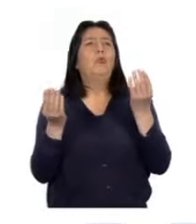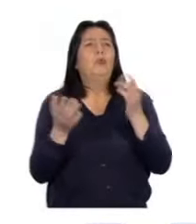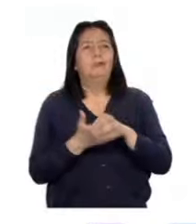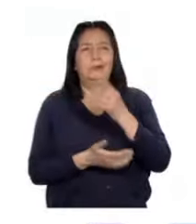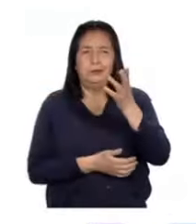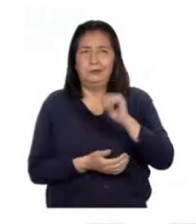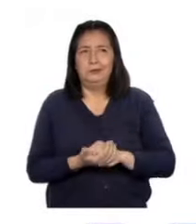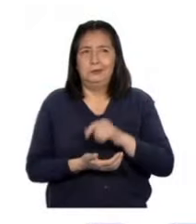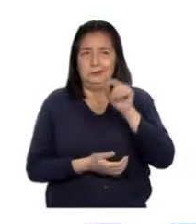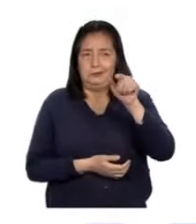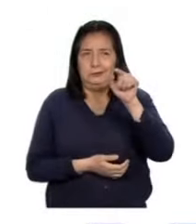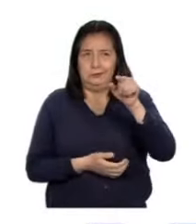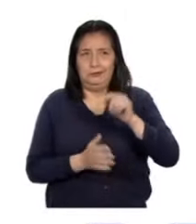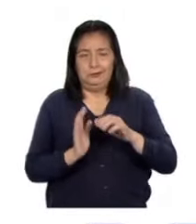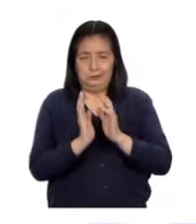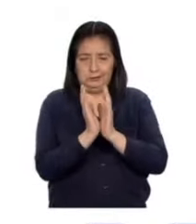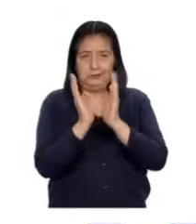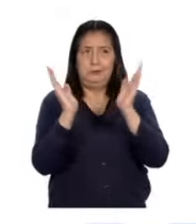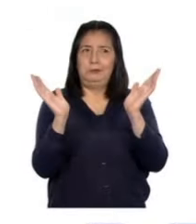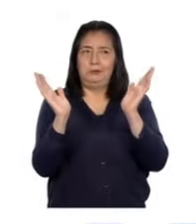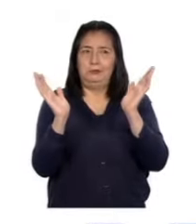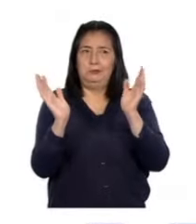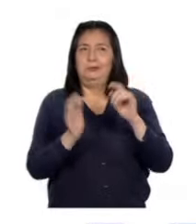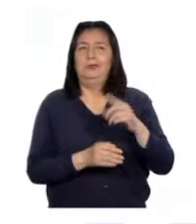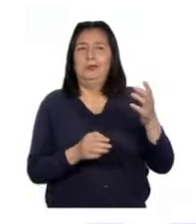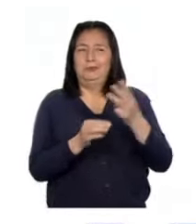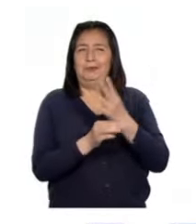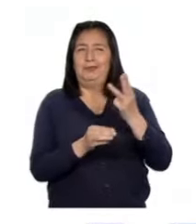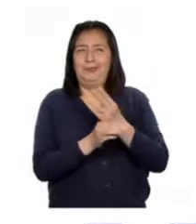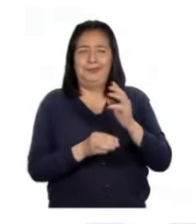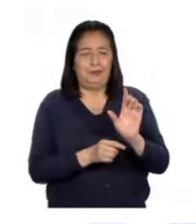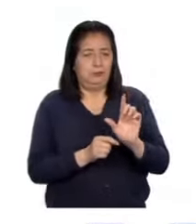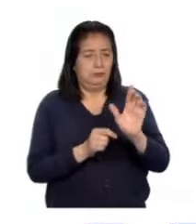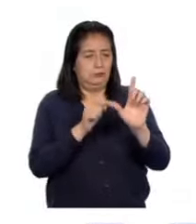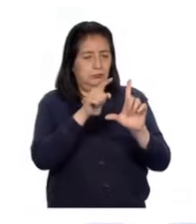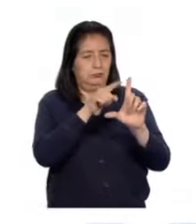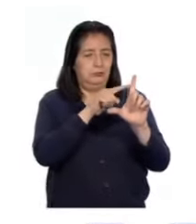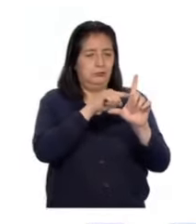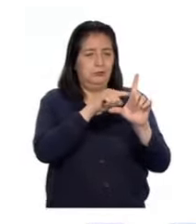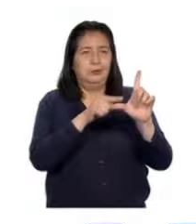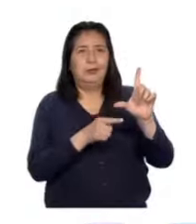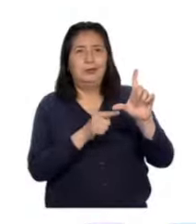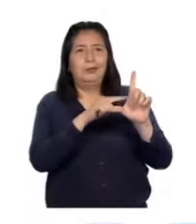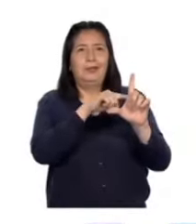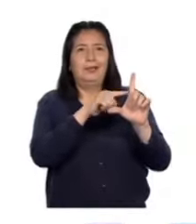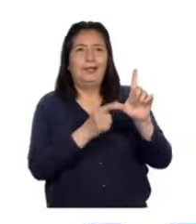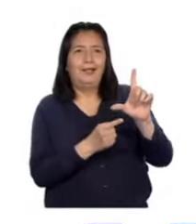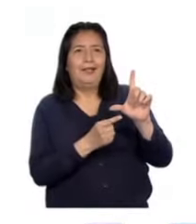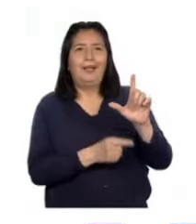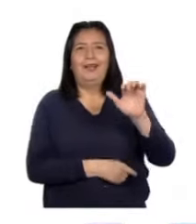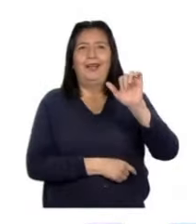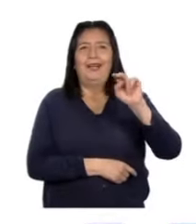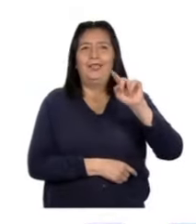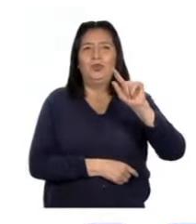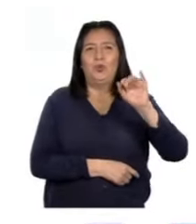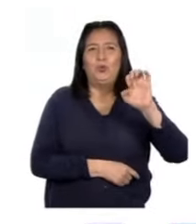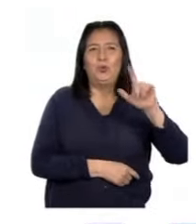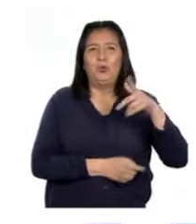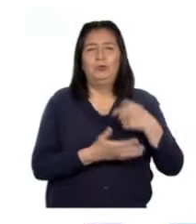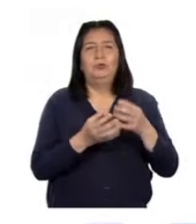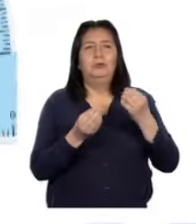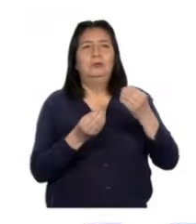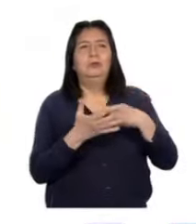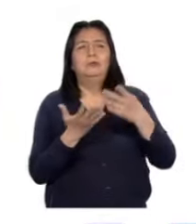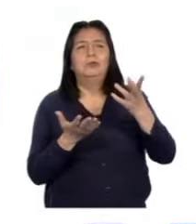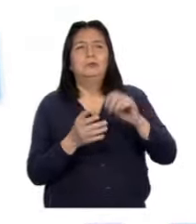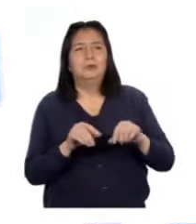principio, esa abertura o inclinación en matemática se denomina ángulo, y puede ser medida con un instrumento